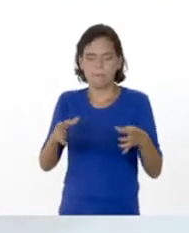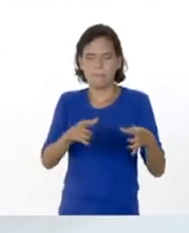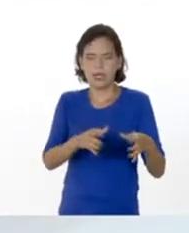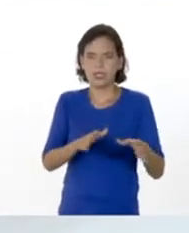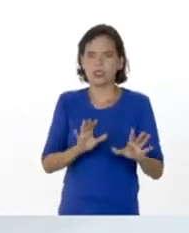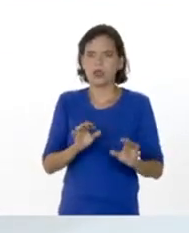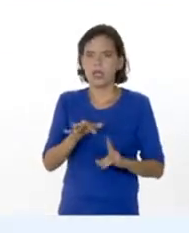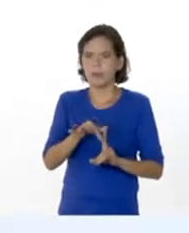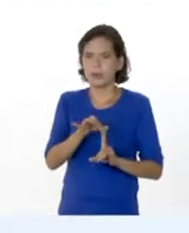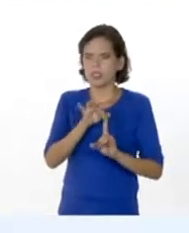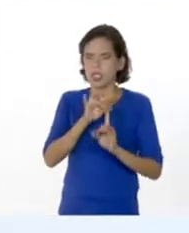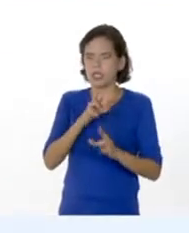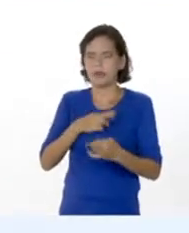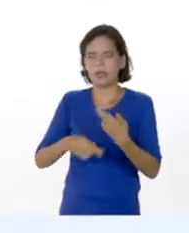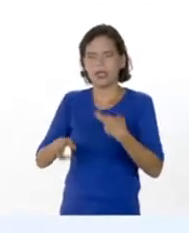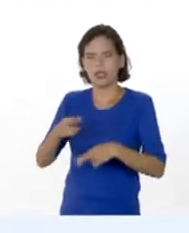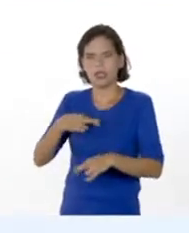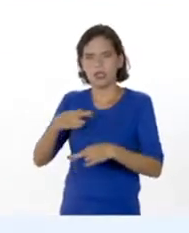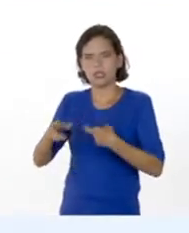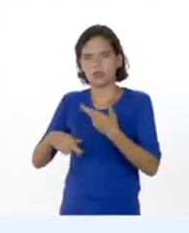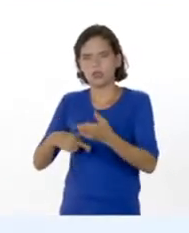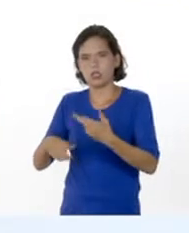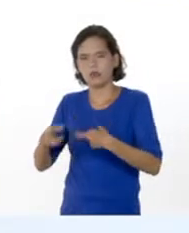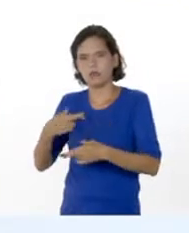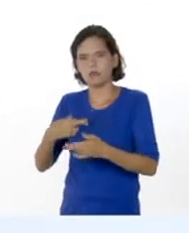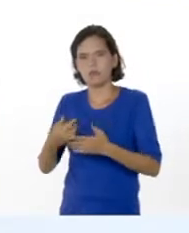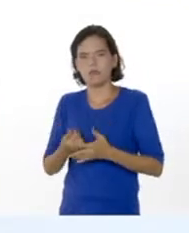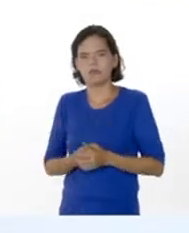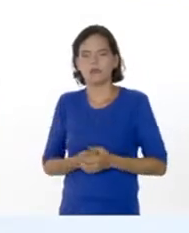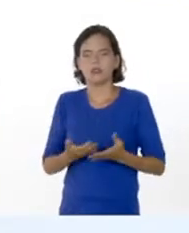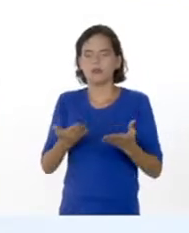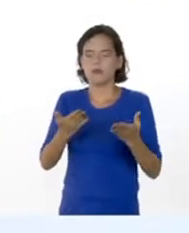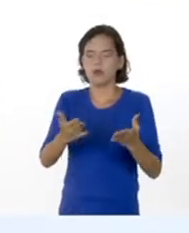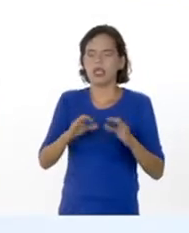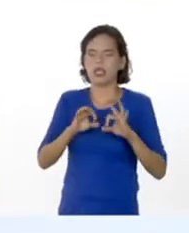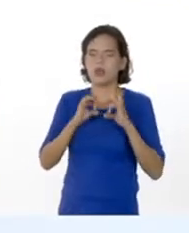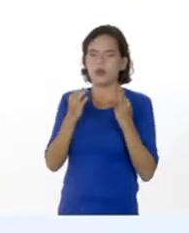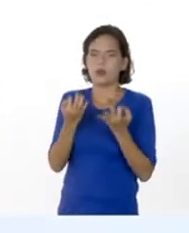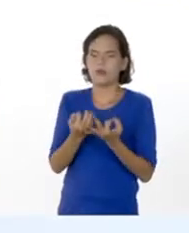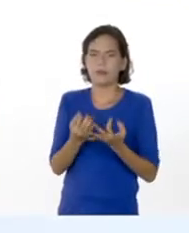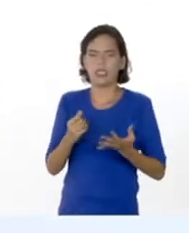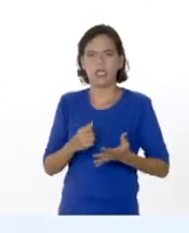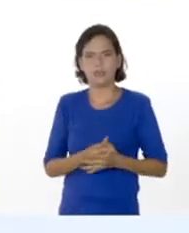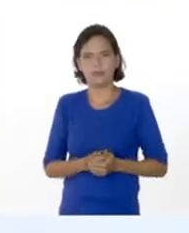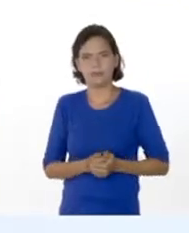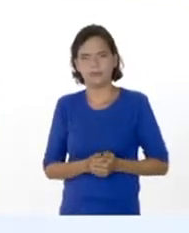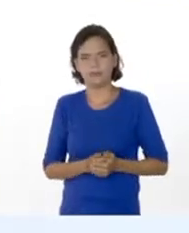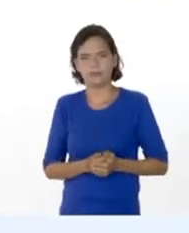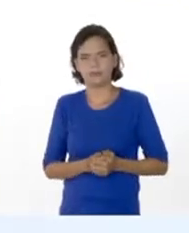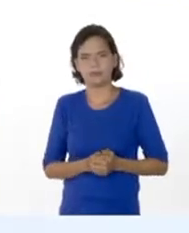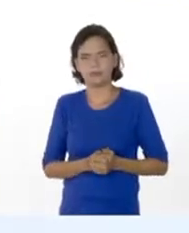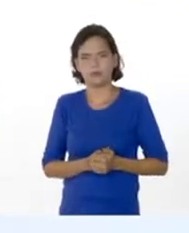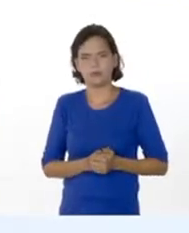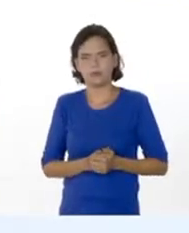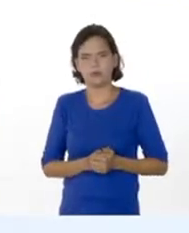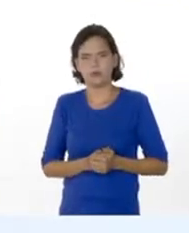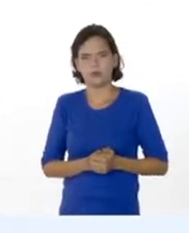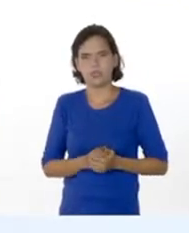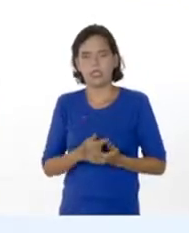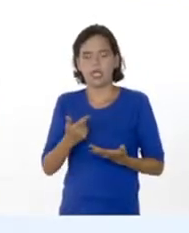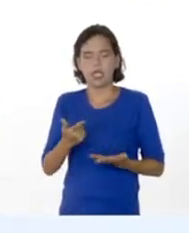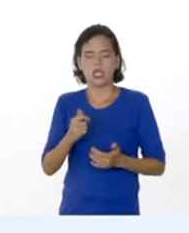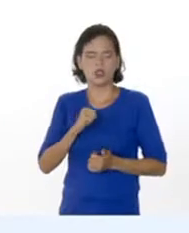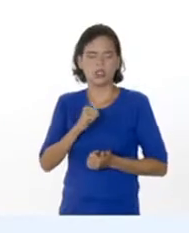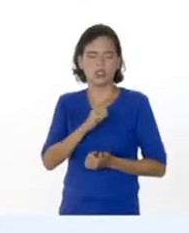se van a interrelacionar entre sí y van a dar una familia fértil, una reproducción fértil. Estos